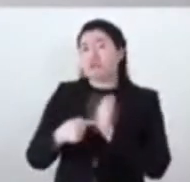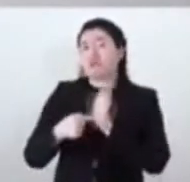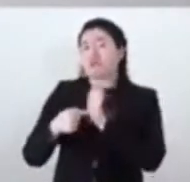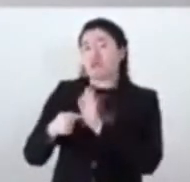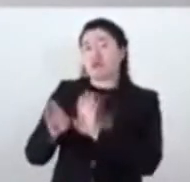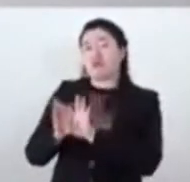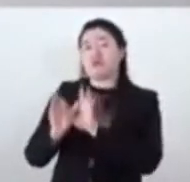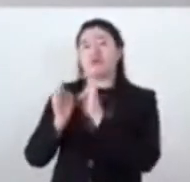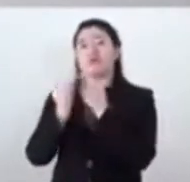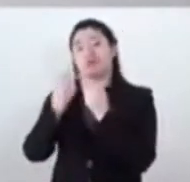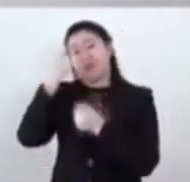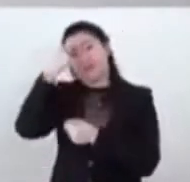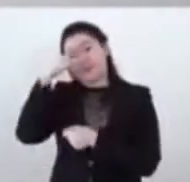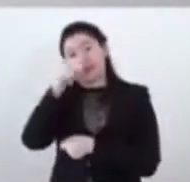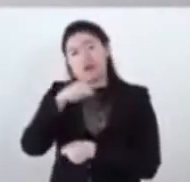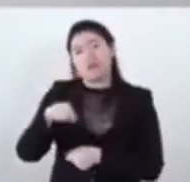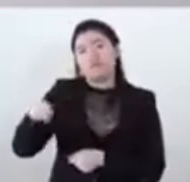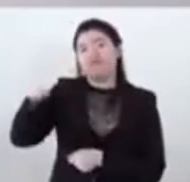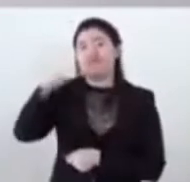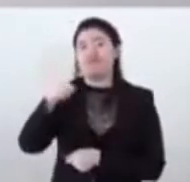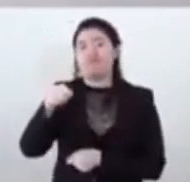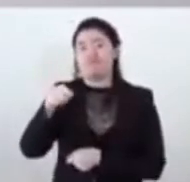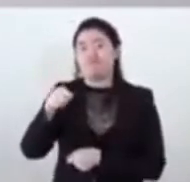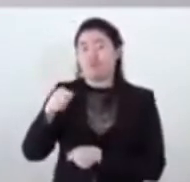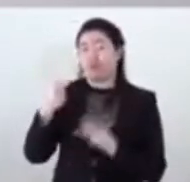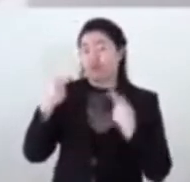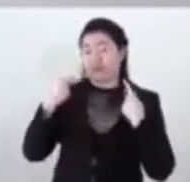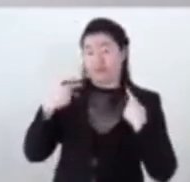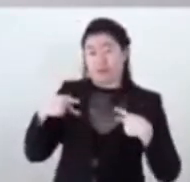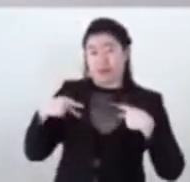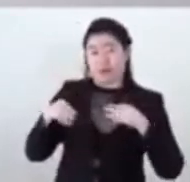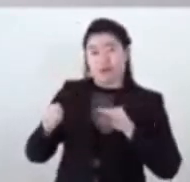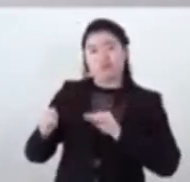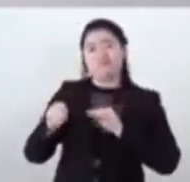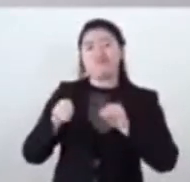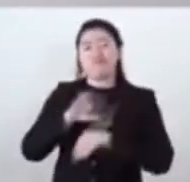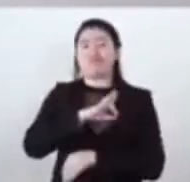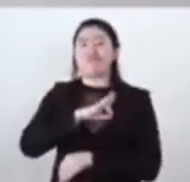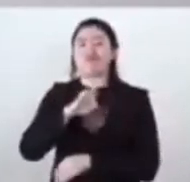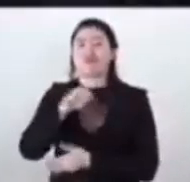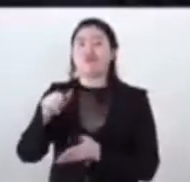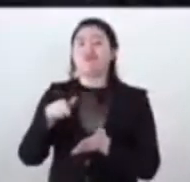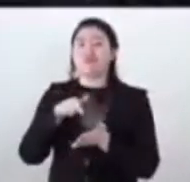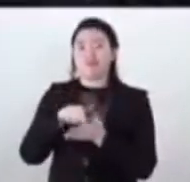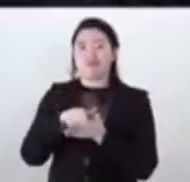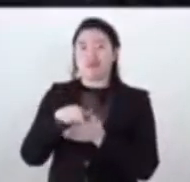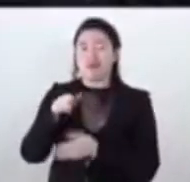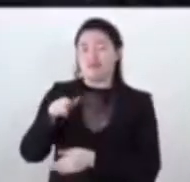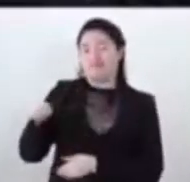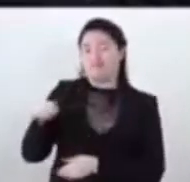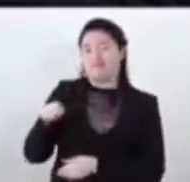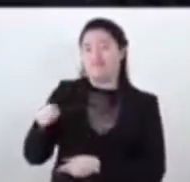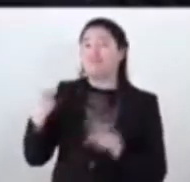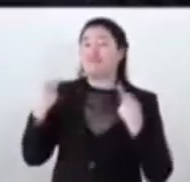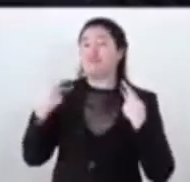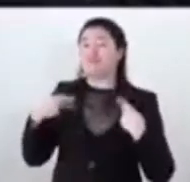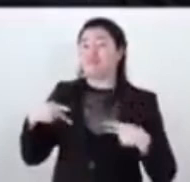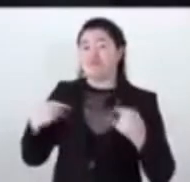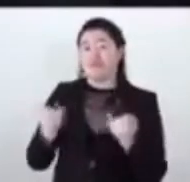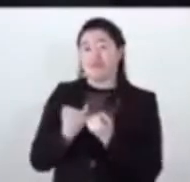complementarias para fortalecer la movilidad de las personas en la zona y de aquellos que